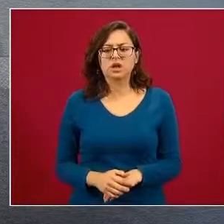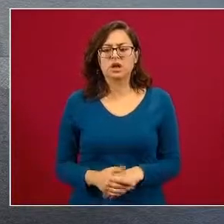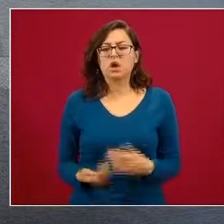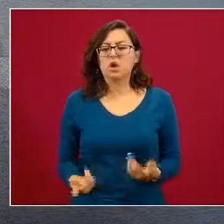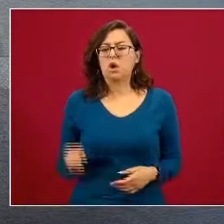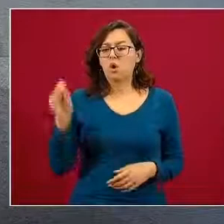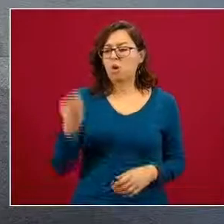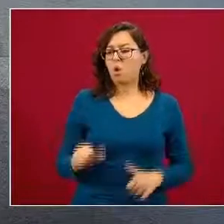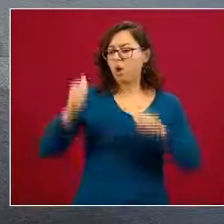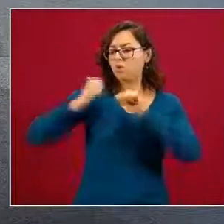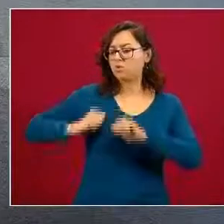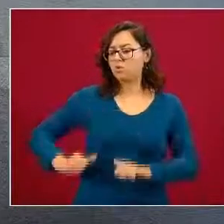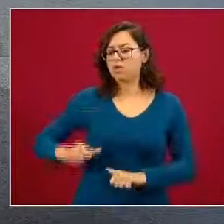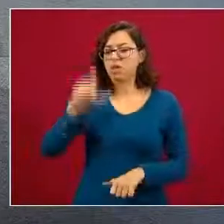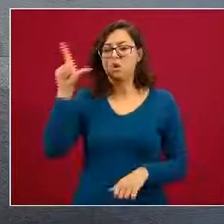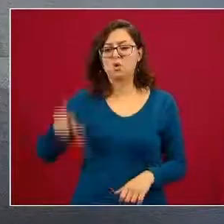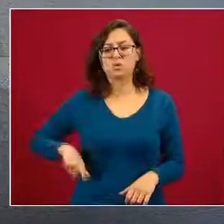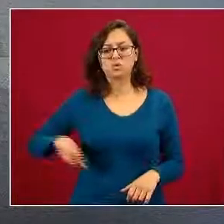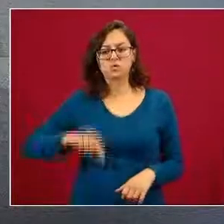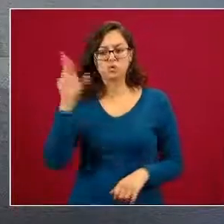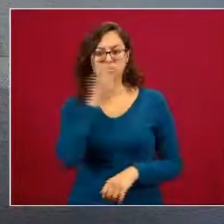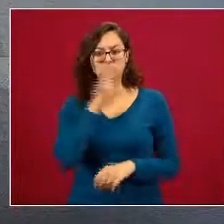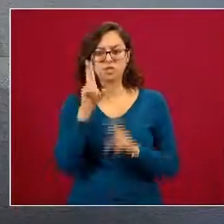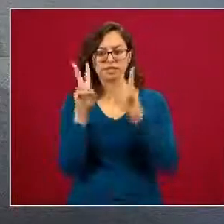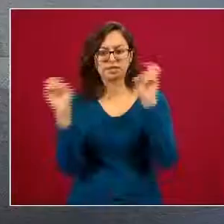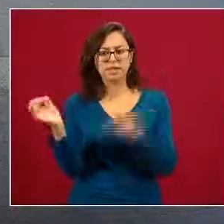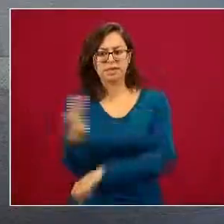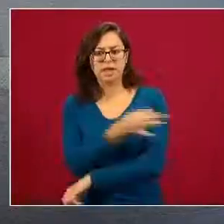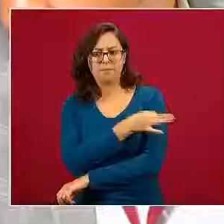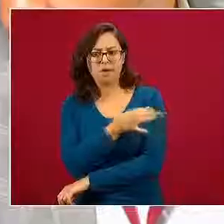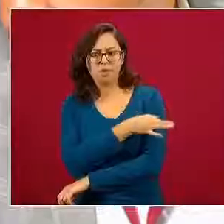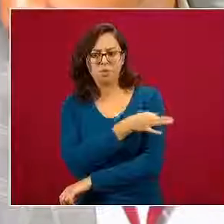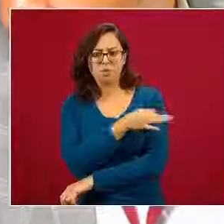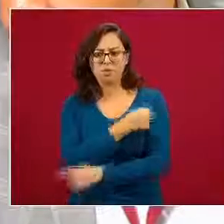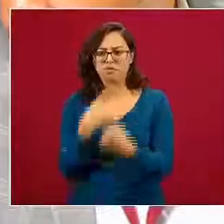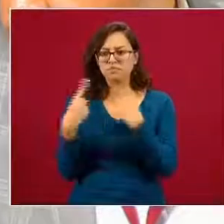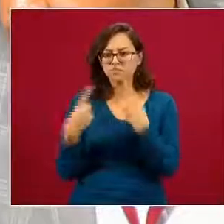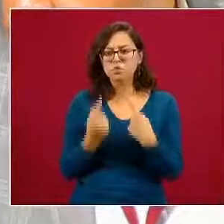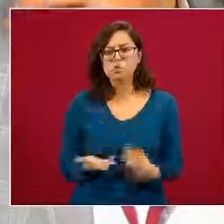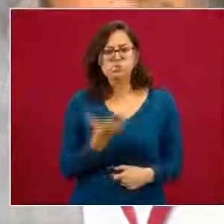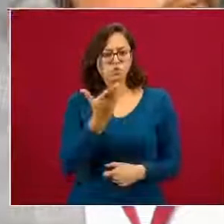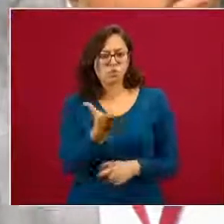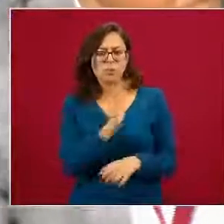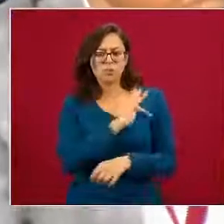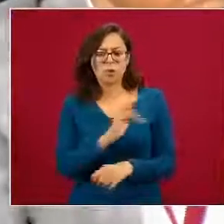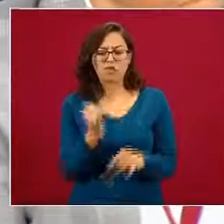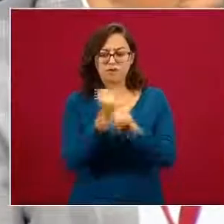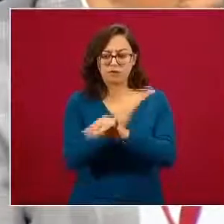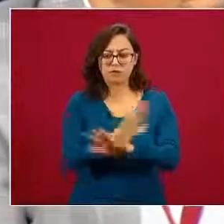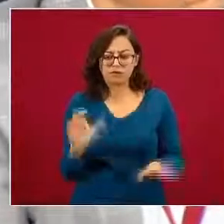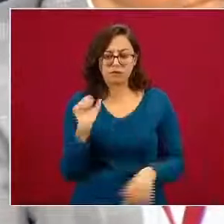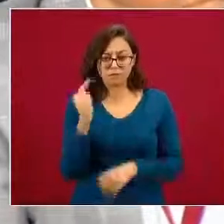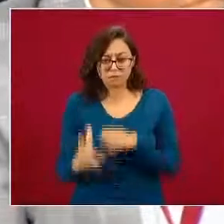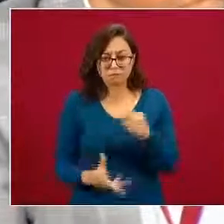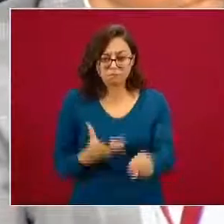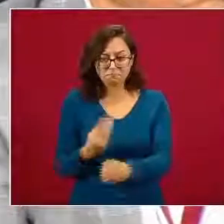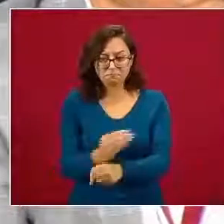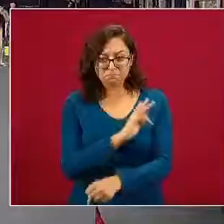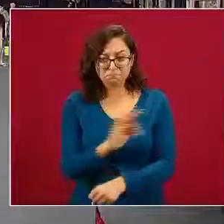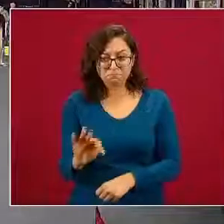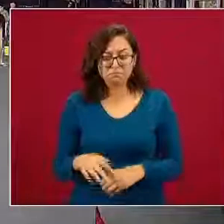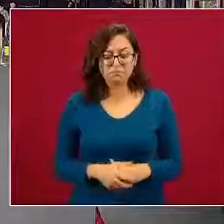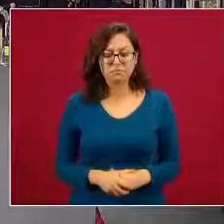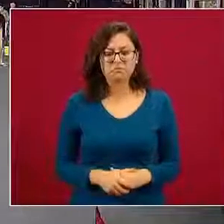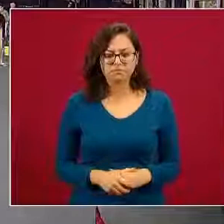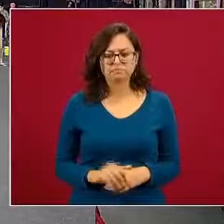ruso para hablar sobre la vacuna la pregunta es si nos puede dar compartir algunos detalles sobre esta reunión por favor con